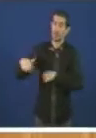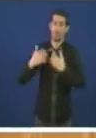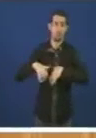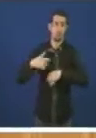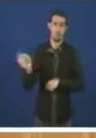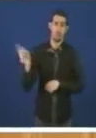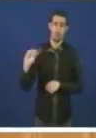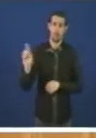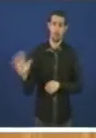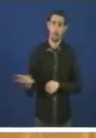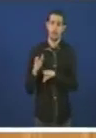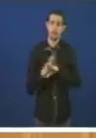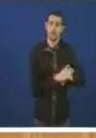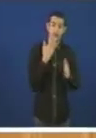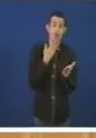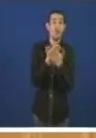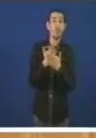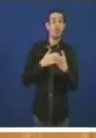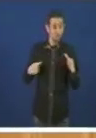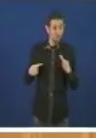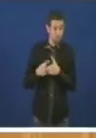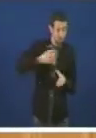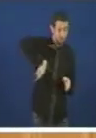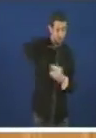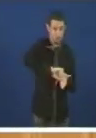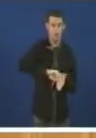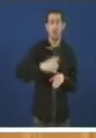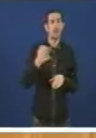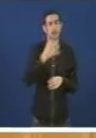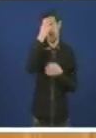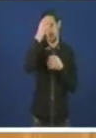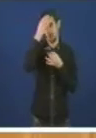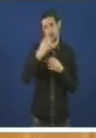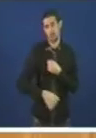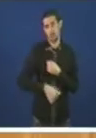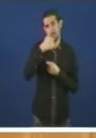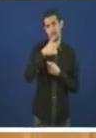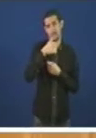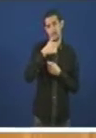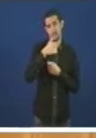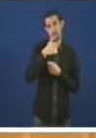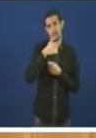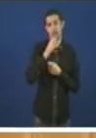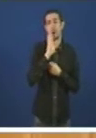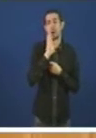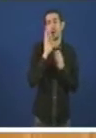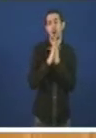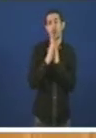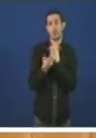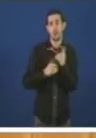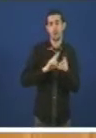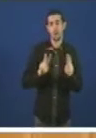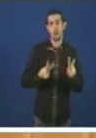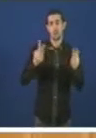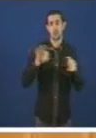tamén na nosa moción que se concrete xa decía un compañero que é un tema de autoridades xa porque